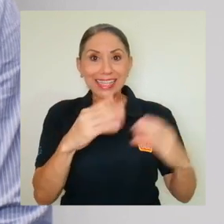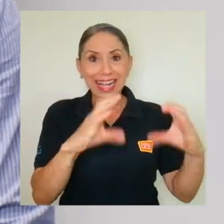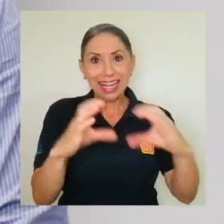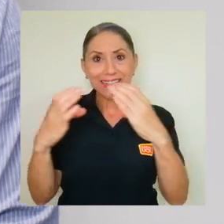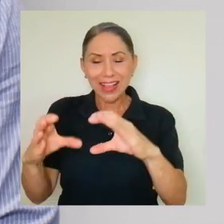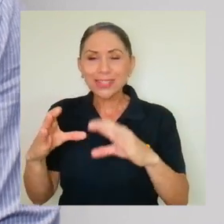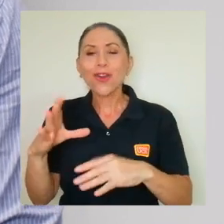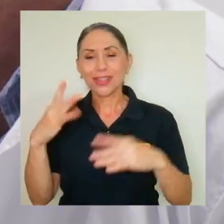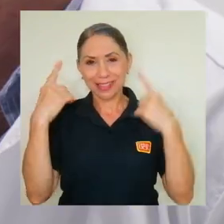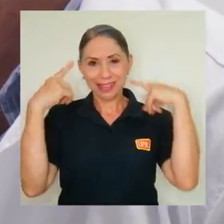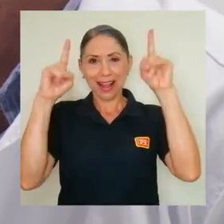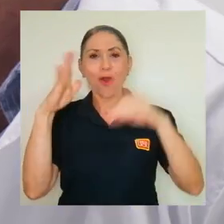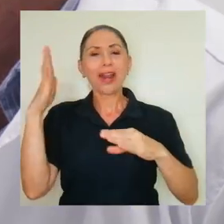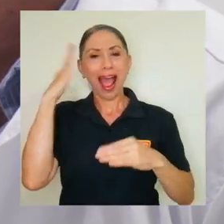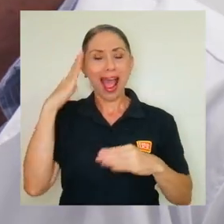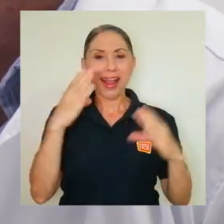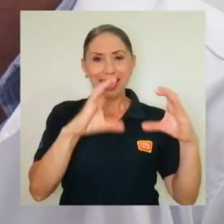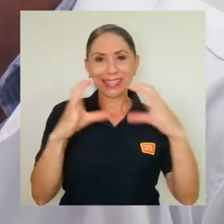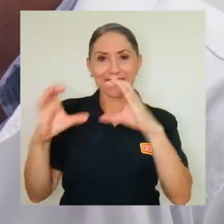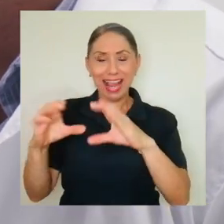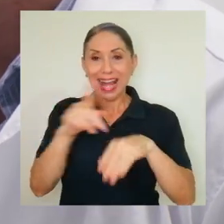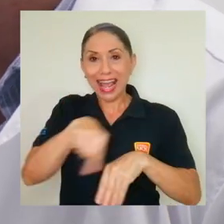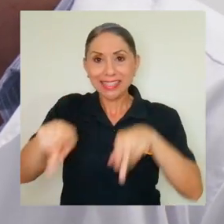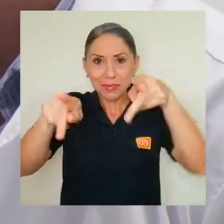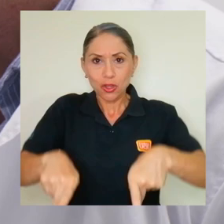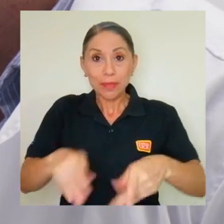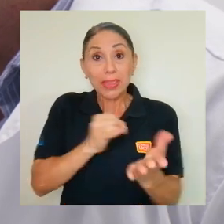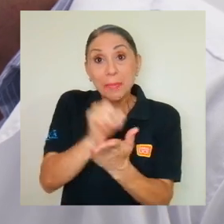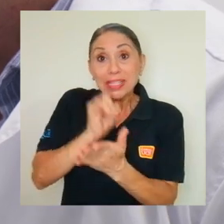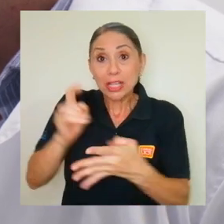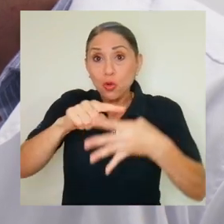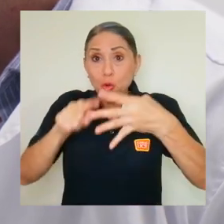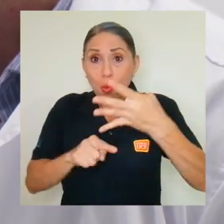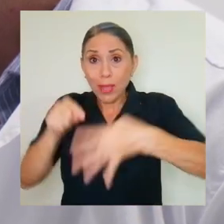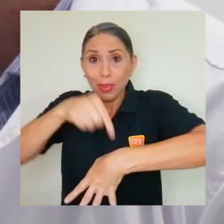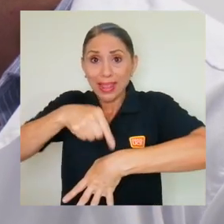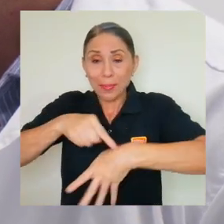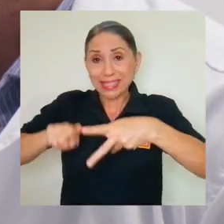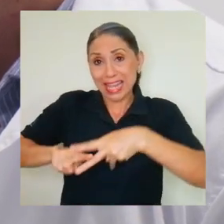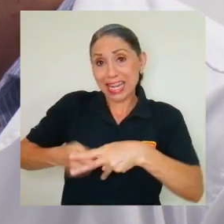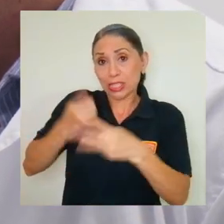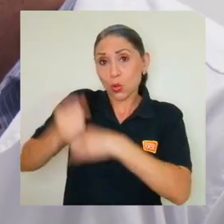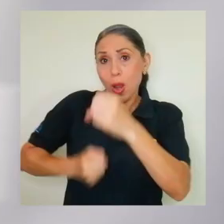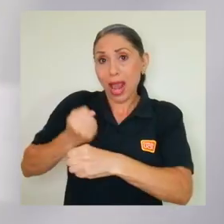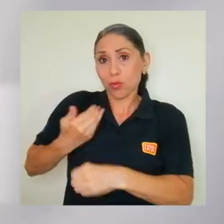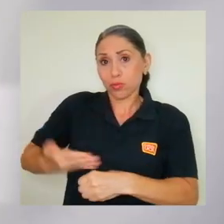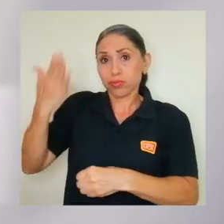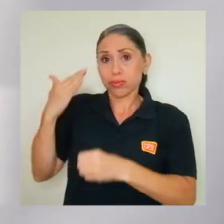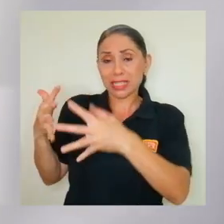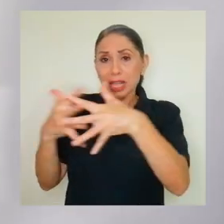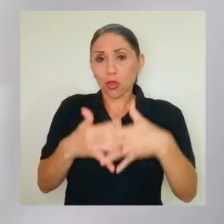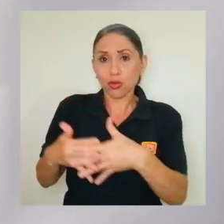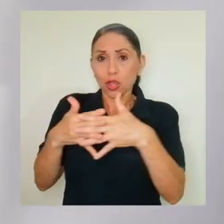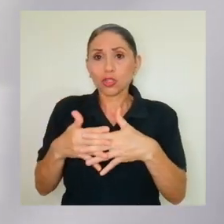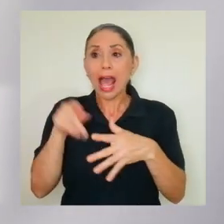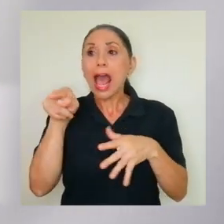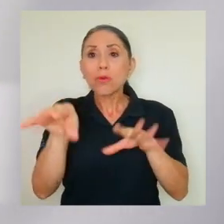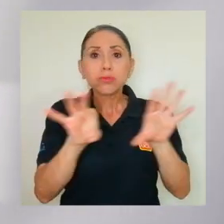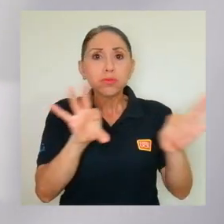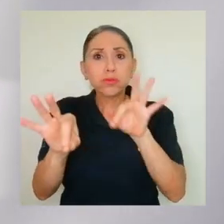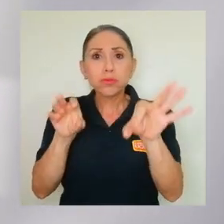a estos pacientes. La investigación tuvo cuatro etapas e inició en 2020 en Estados Unidos, donde reclutaron a